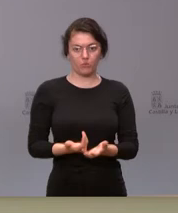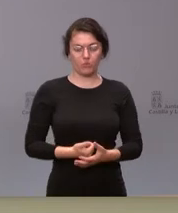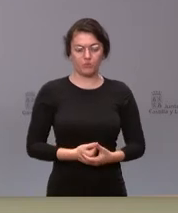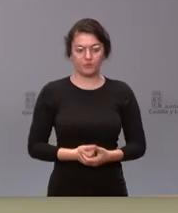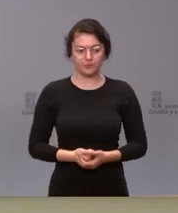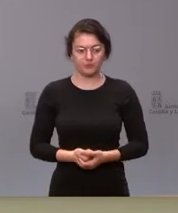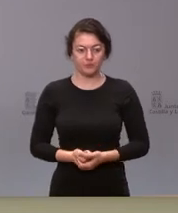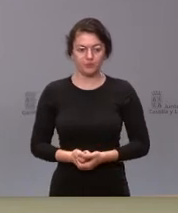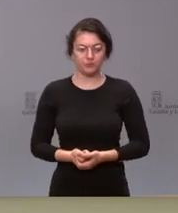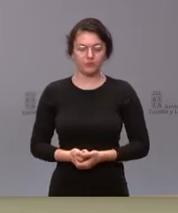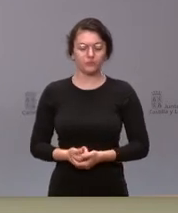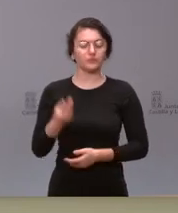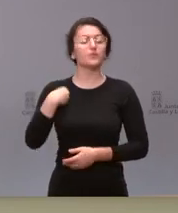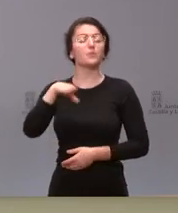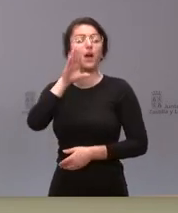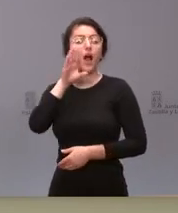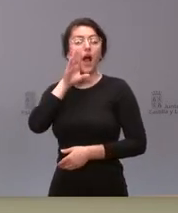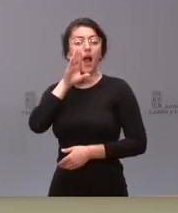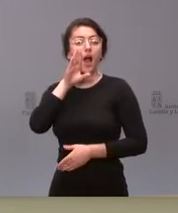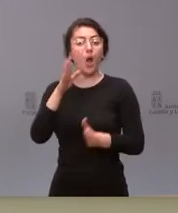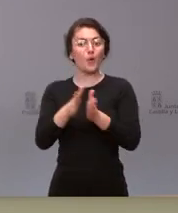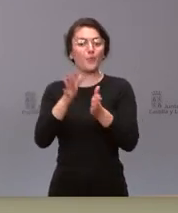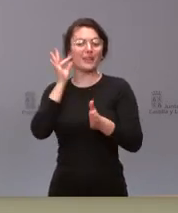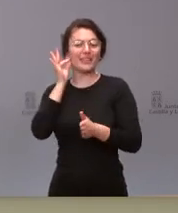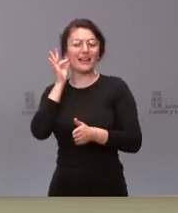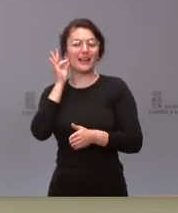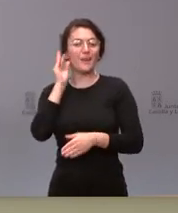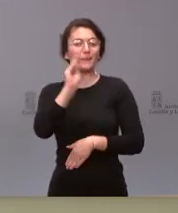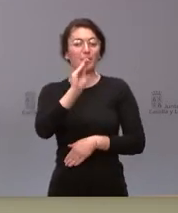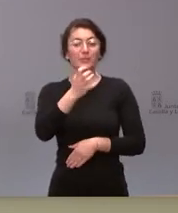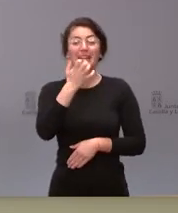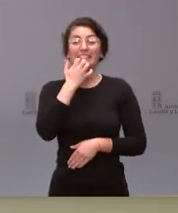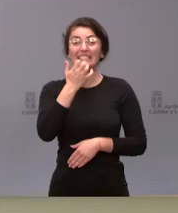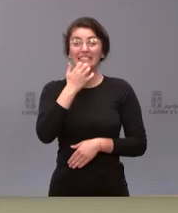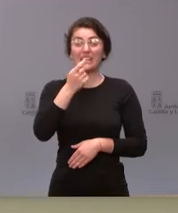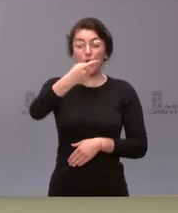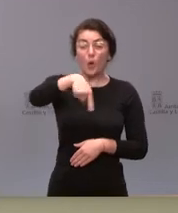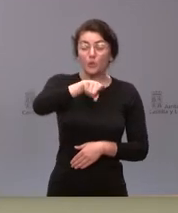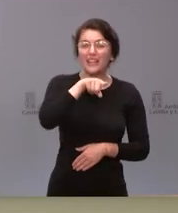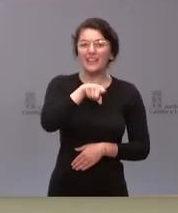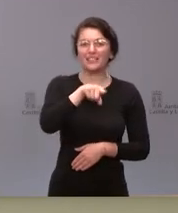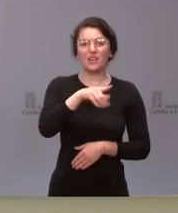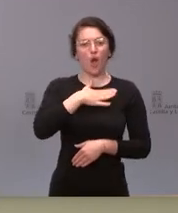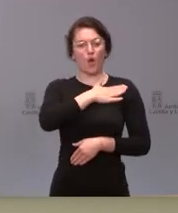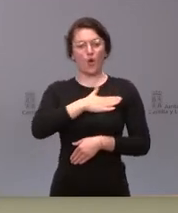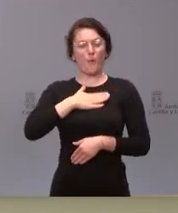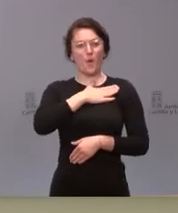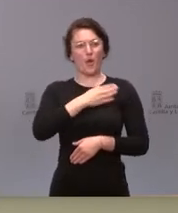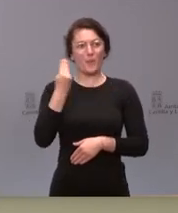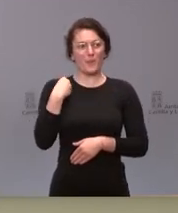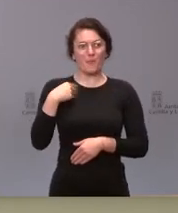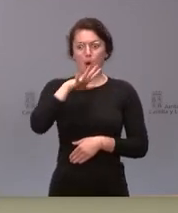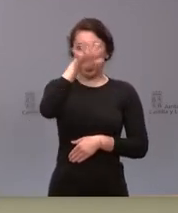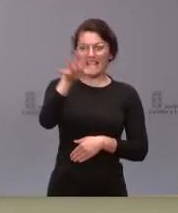si volviendo a la pregunta de mi compañera le ha preguntado en concreto si ustedes están cómodos con esta imagen que se está